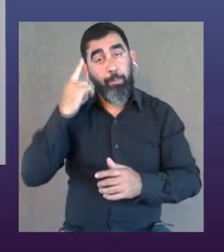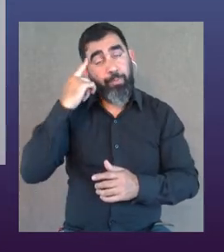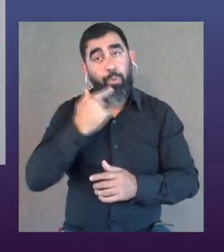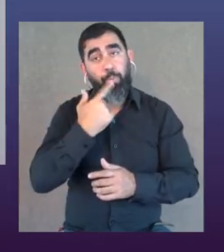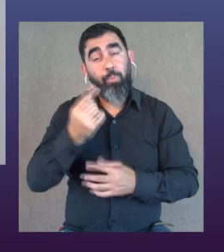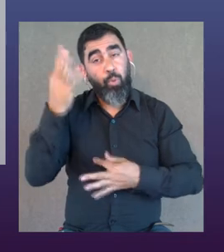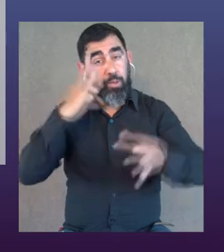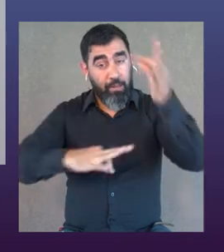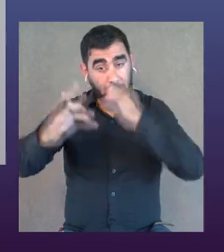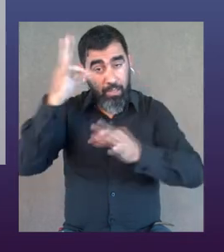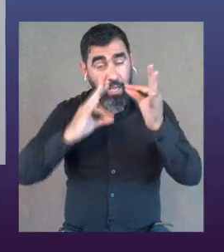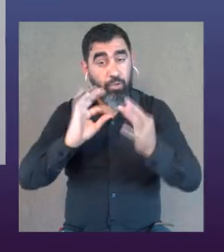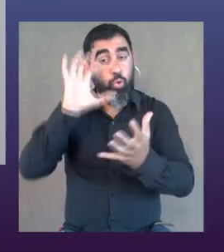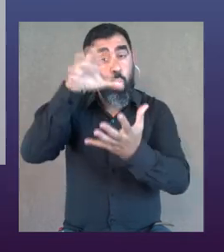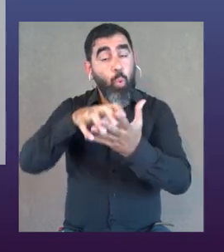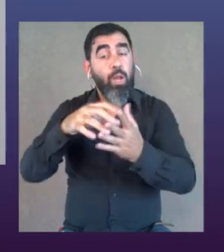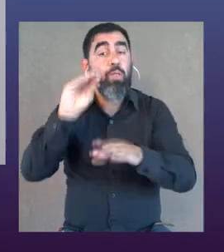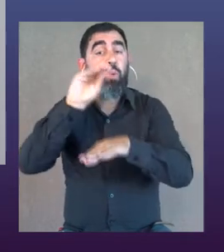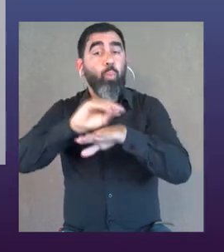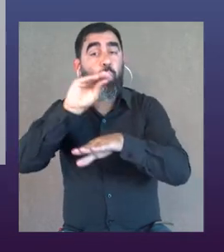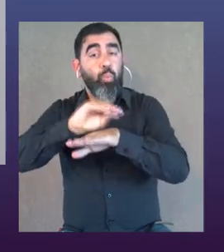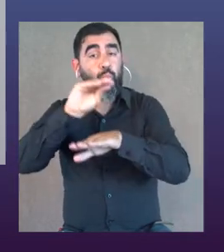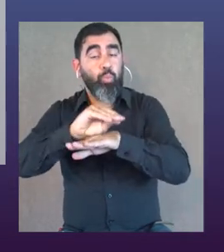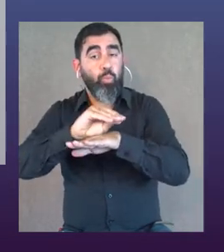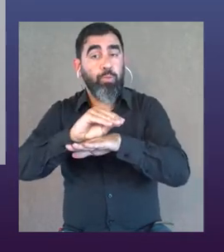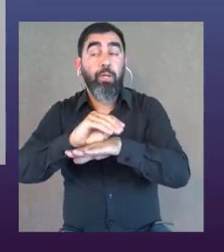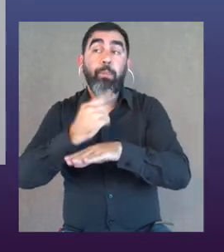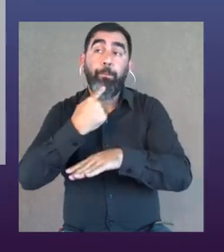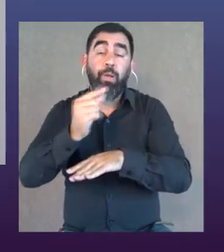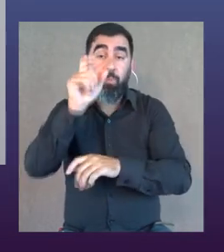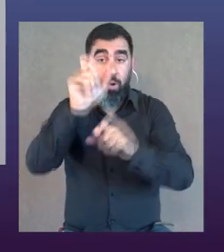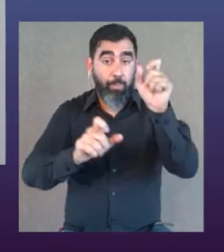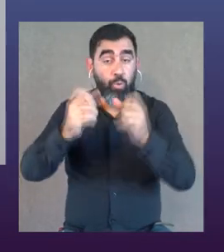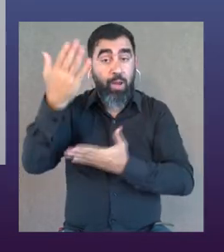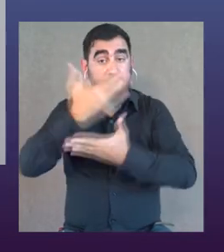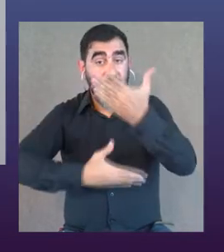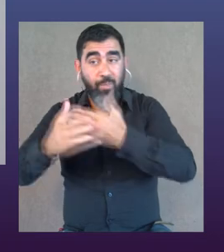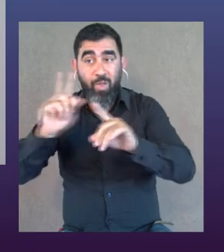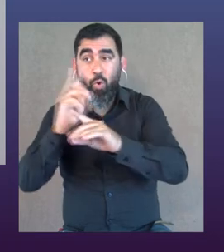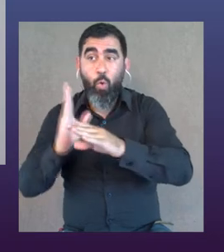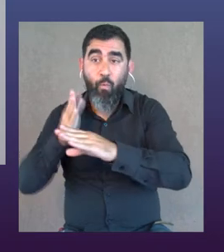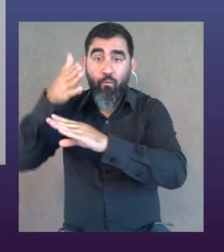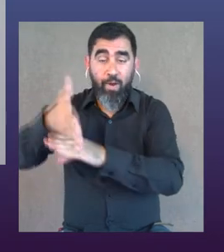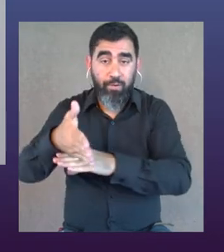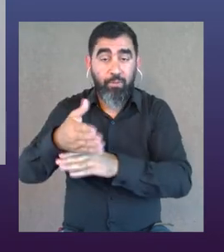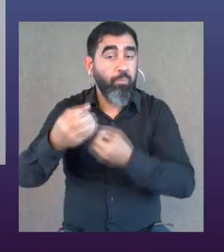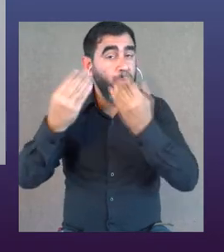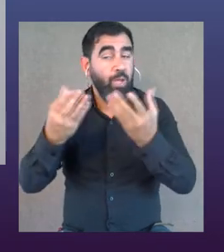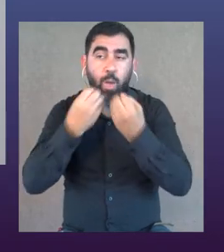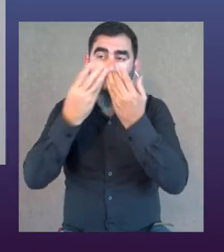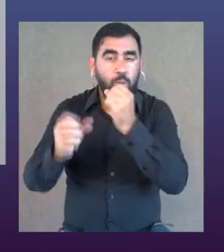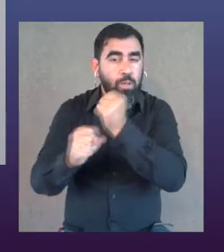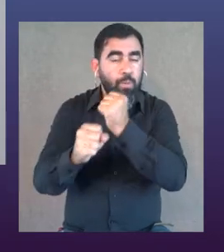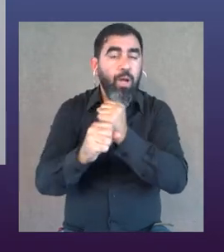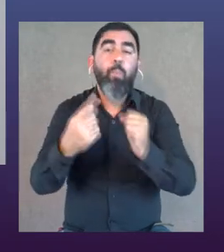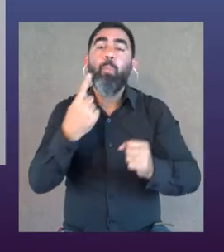Sí, estoy de acuerdo. Y pienso, por ejemplo, en los teatros, en los centros culturales. Bueno, si ven que las personas de la selección de discapacidad no están asistiendo,